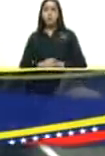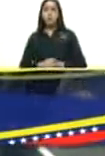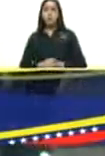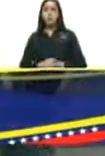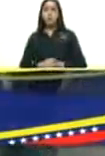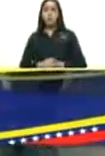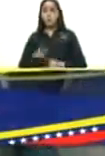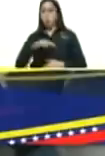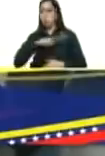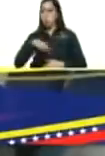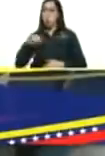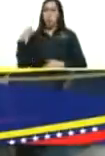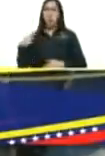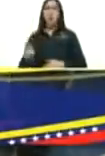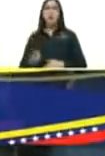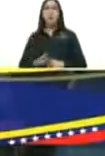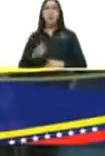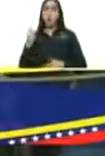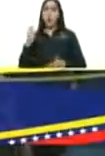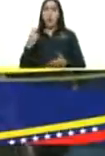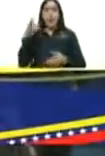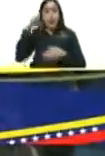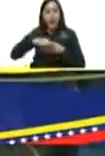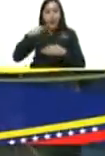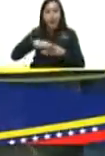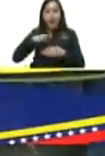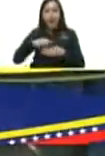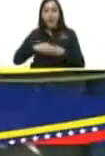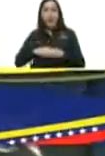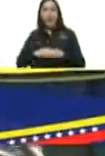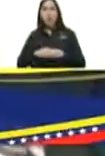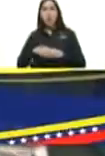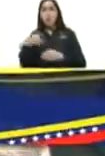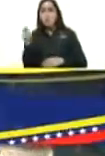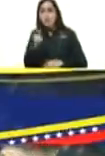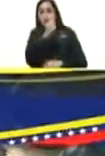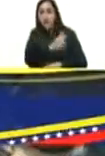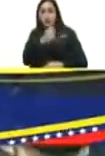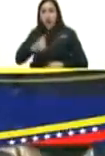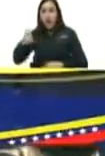nosotros teníamos ingresos mensuales